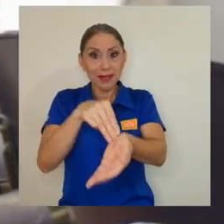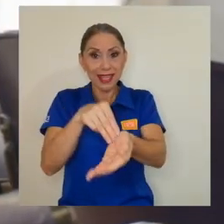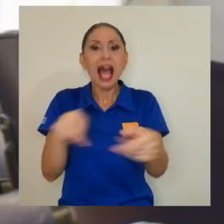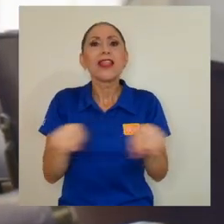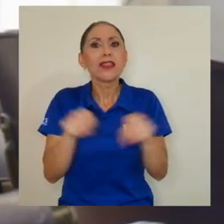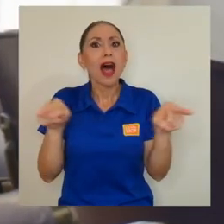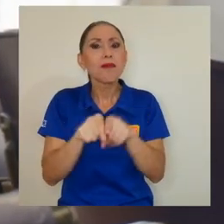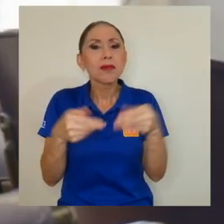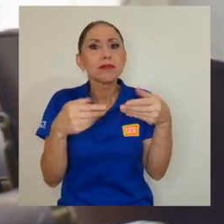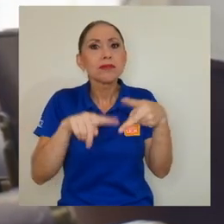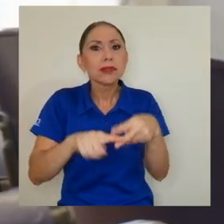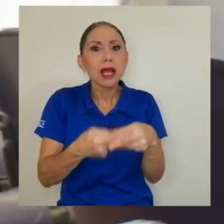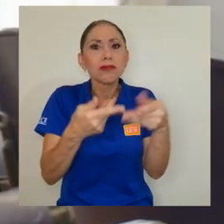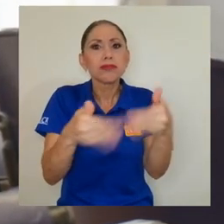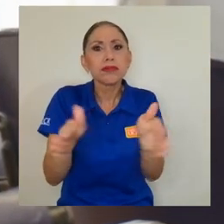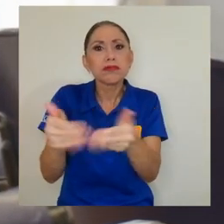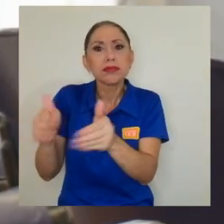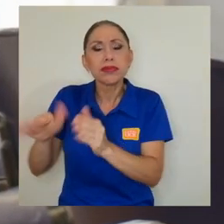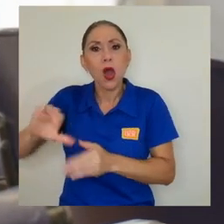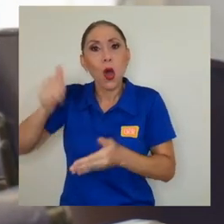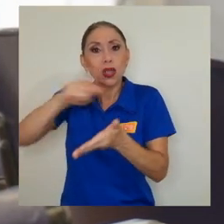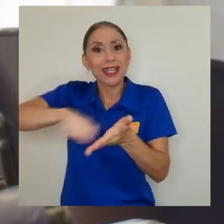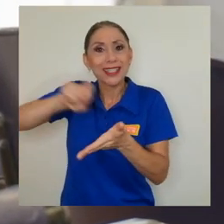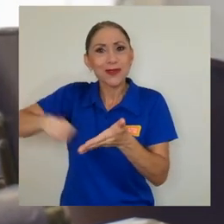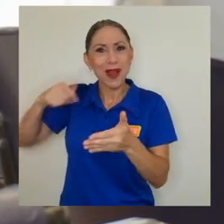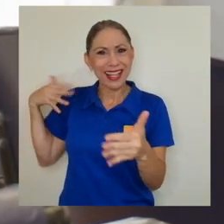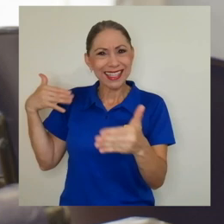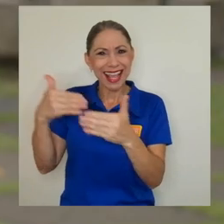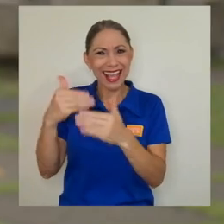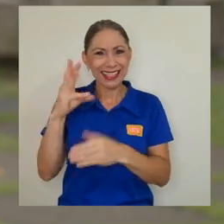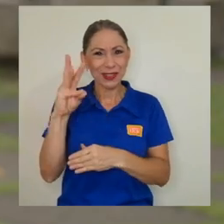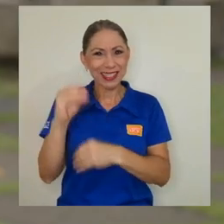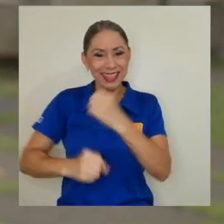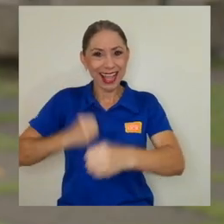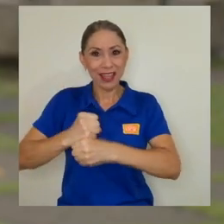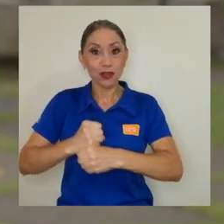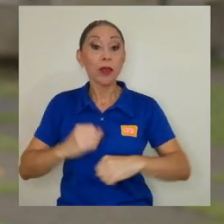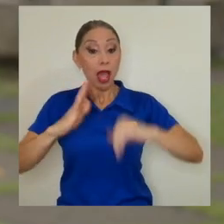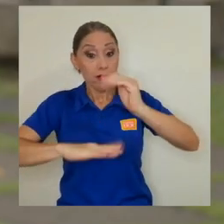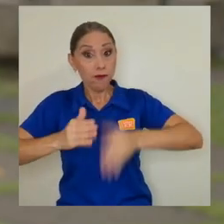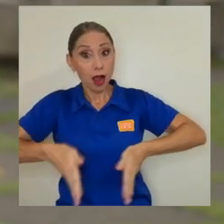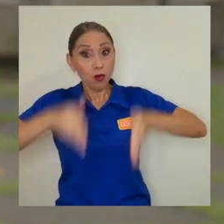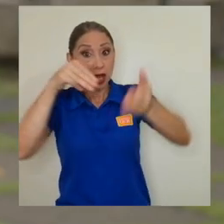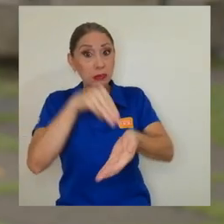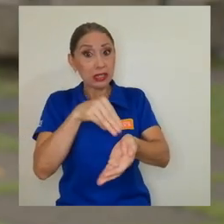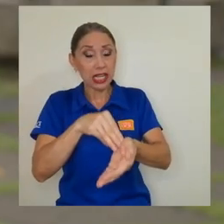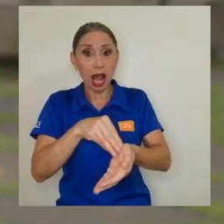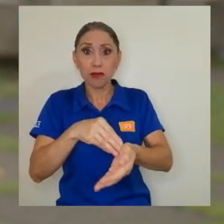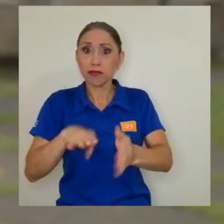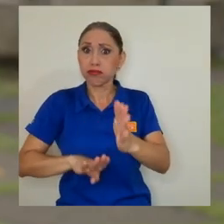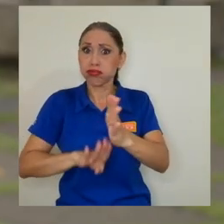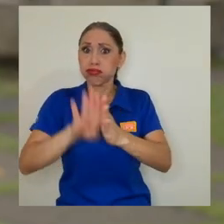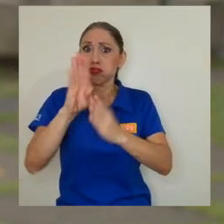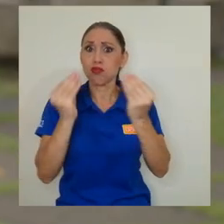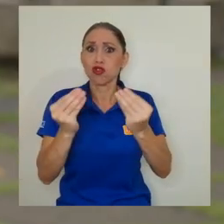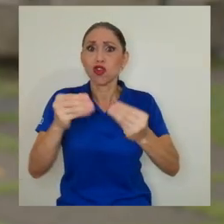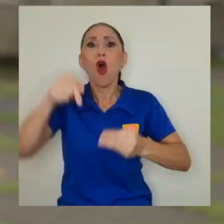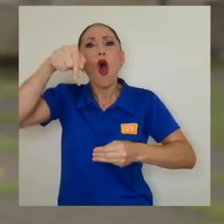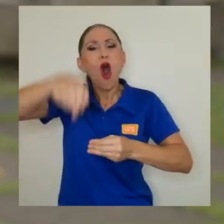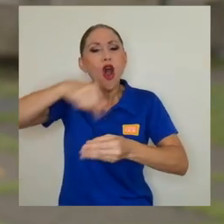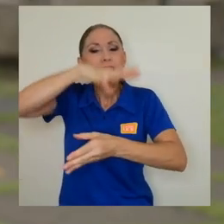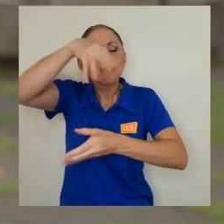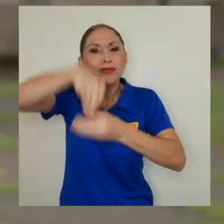dio paso a otras escuelas que surgieron a lo largo de estas seis décadas. Bueno, la facultad ha crecido mucho, hoy son cinco escuelas.